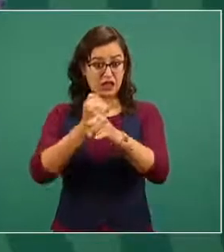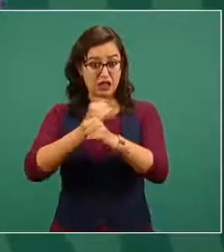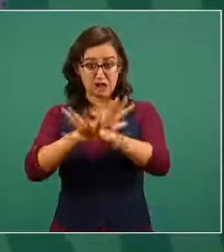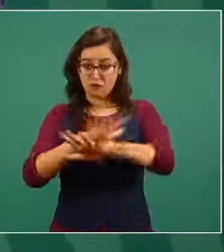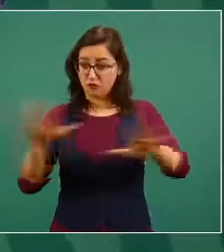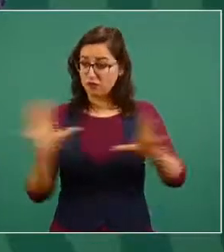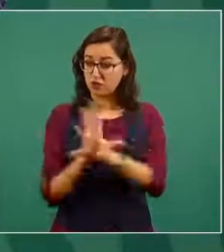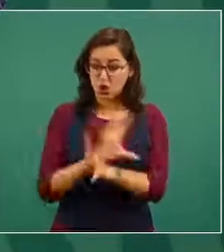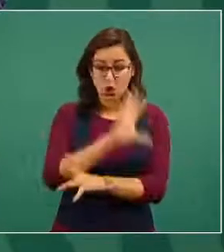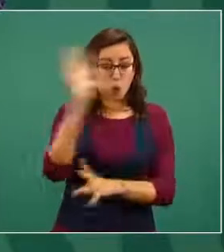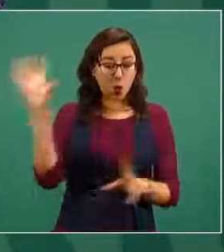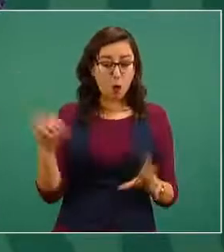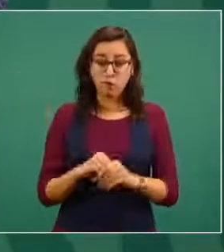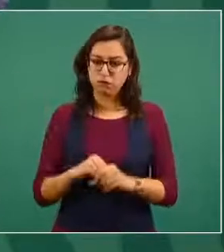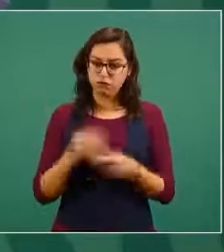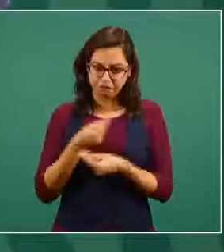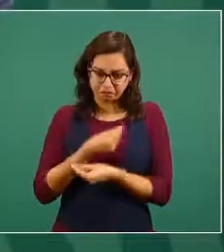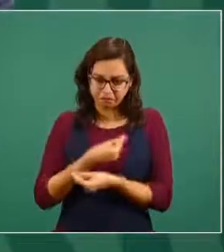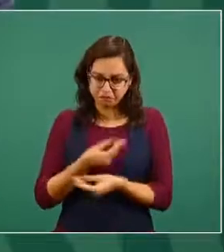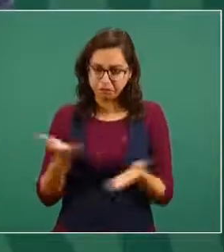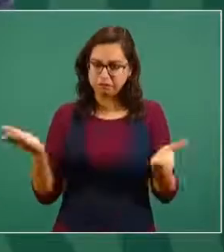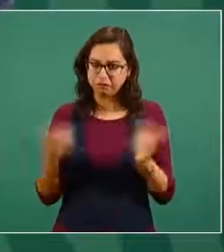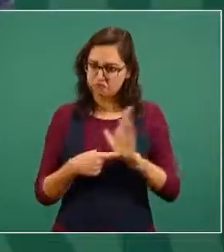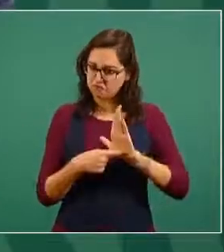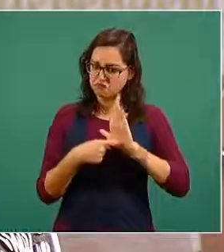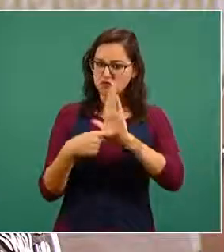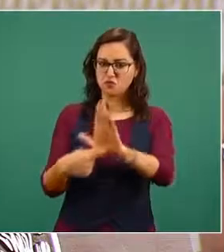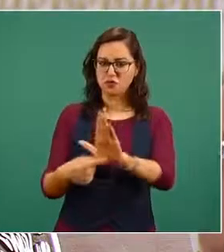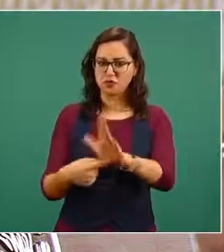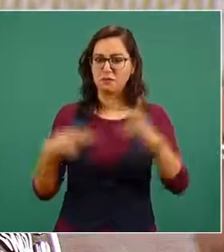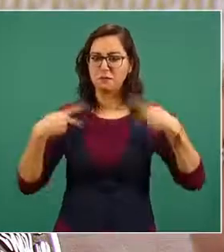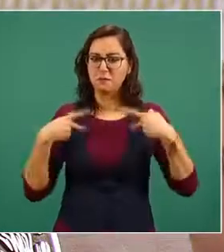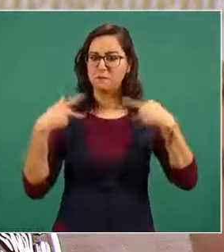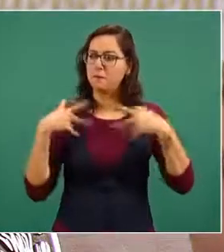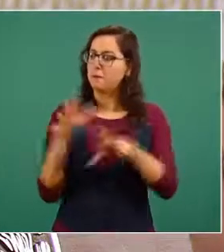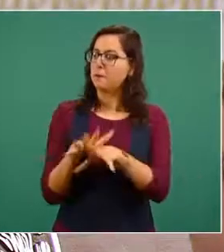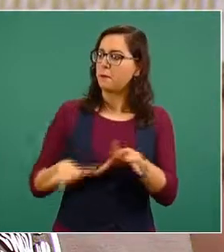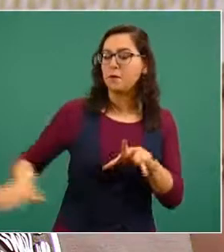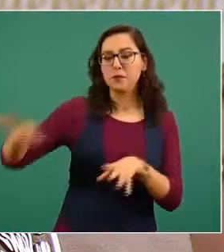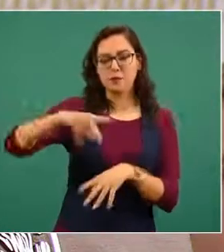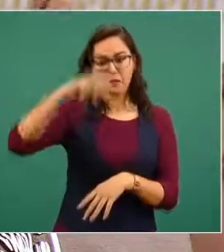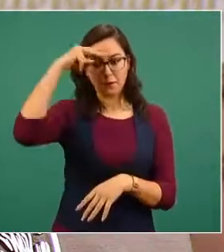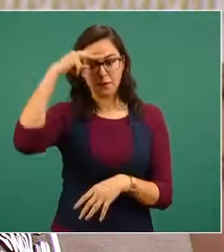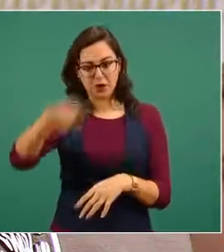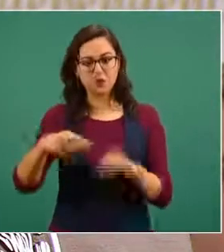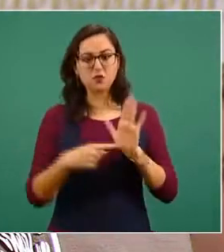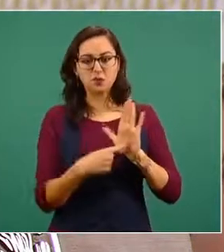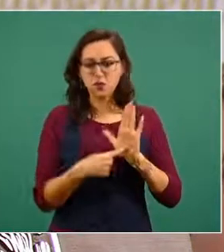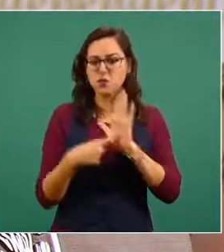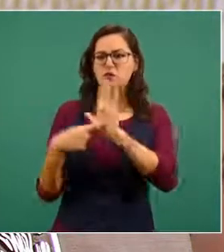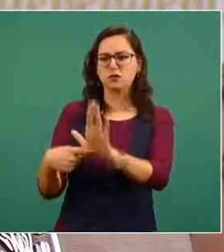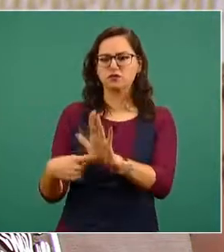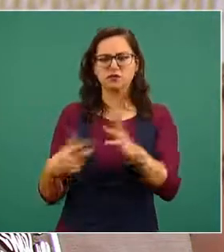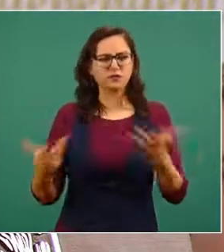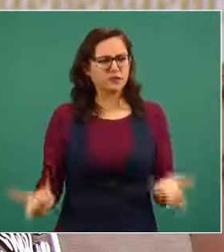cuente con toda la información, sobre todo los mexicanos, que sepan por qué